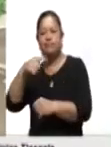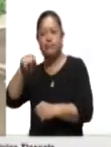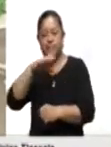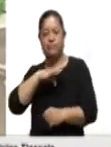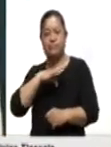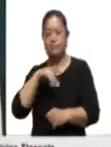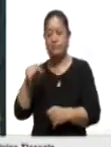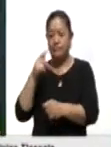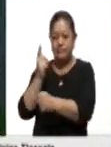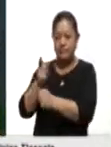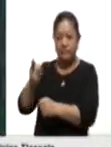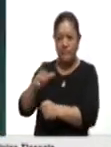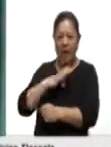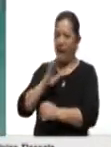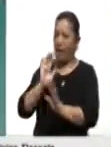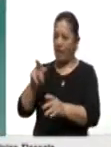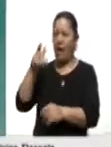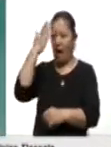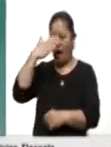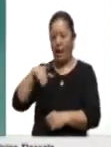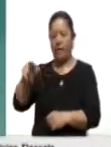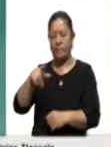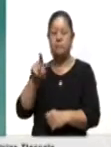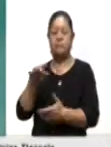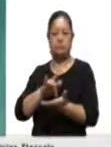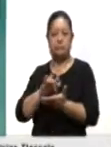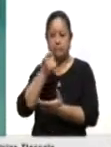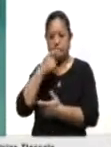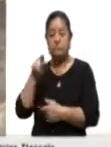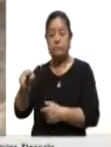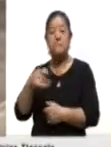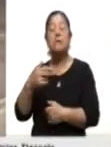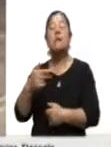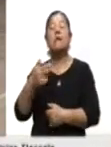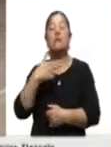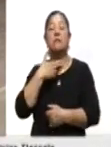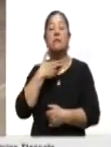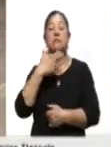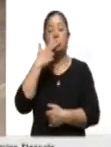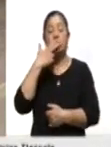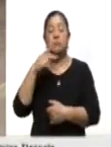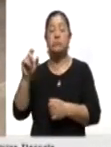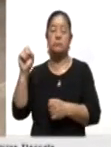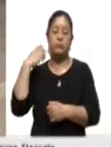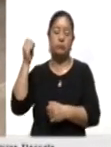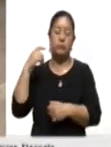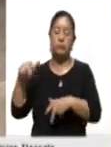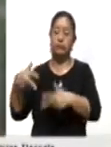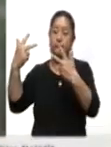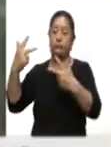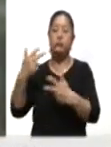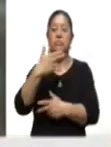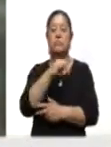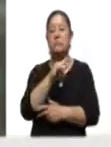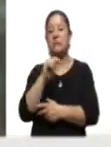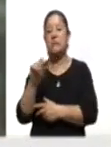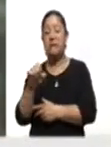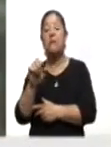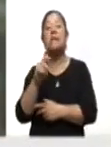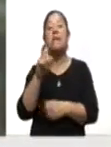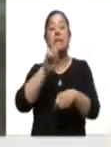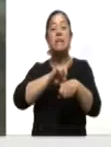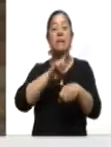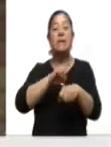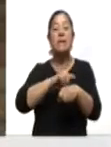con esta enfermedad. El seminario virtual sobre epilepsia se realizó a través del HIIT en el marco del Día Púrpura, Día Mundial de la Epilepsia, que se celebra el